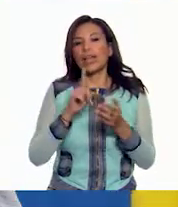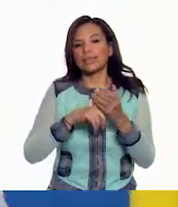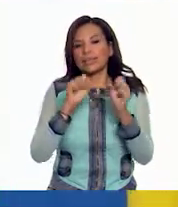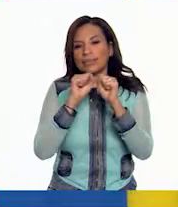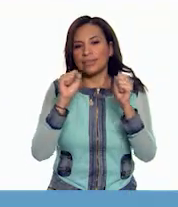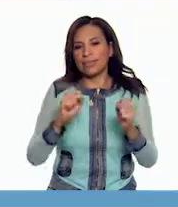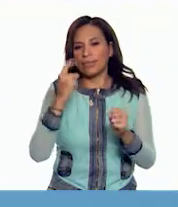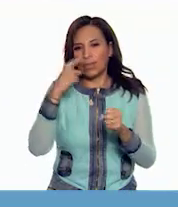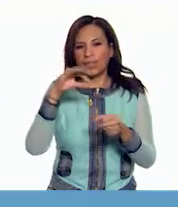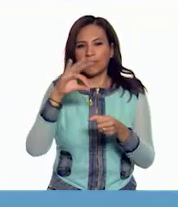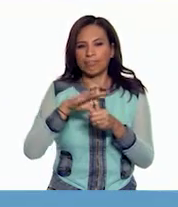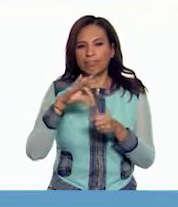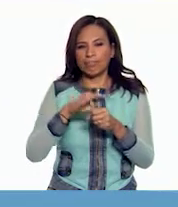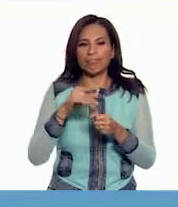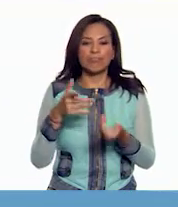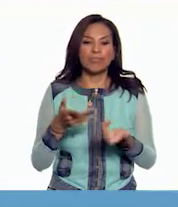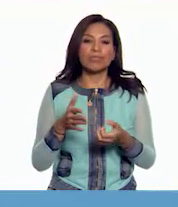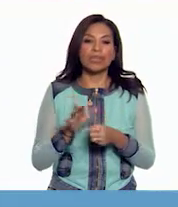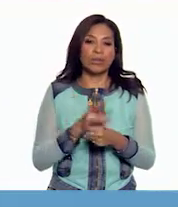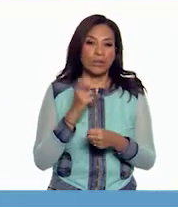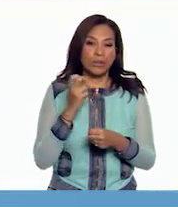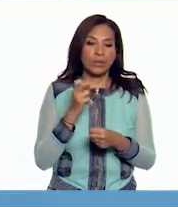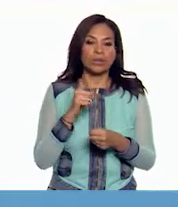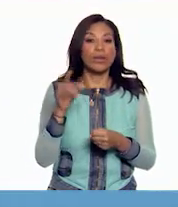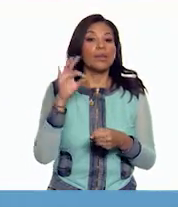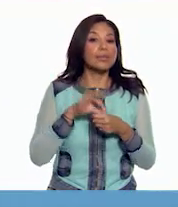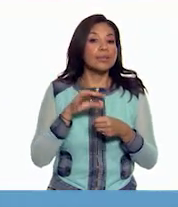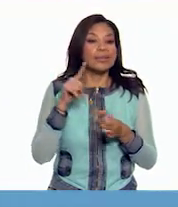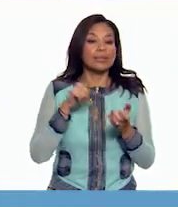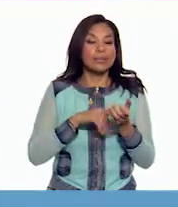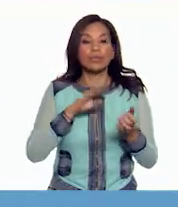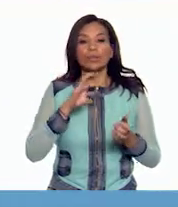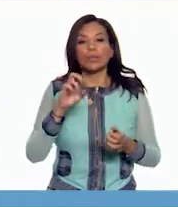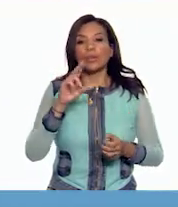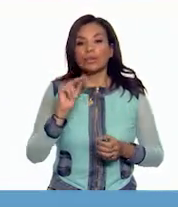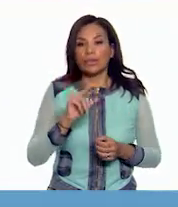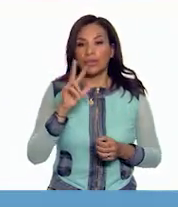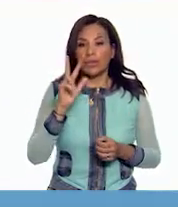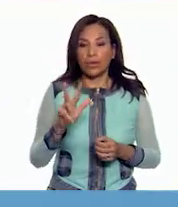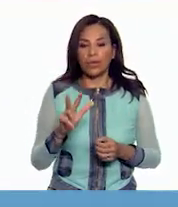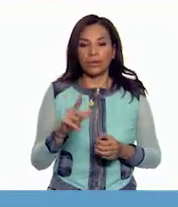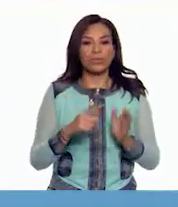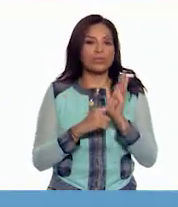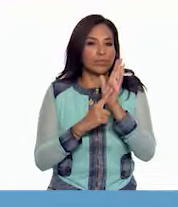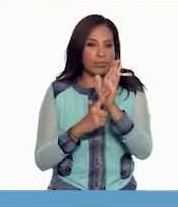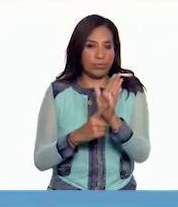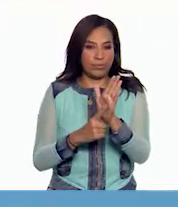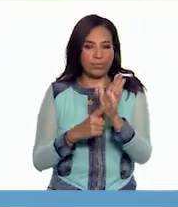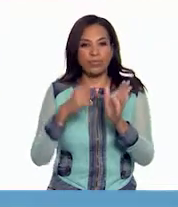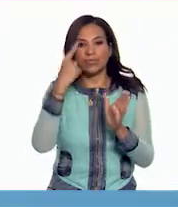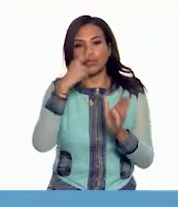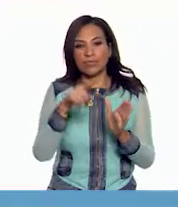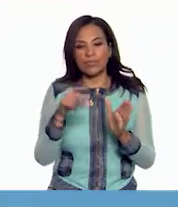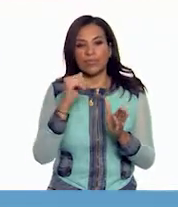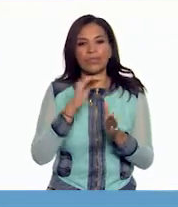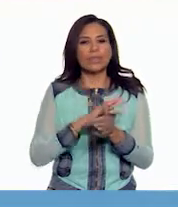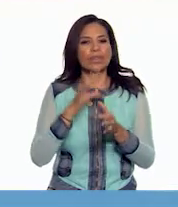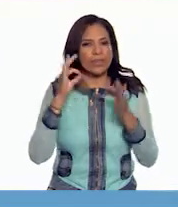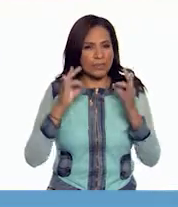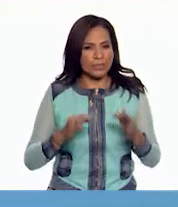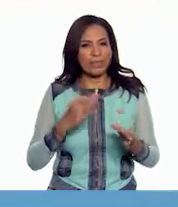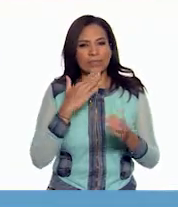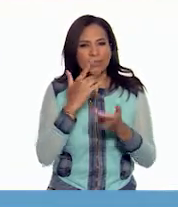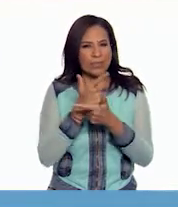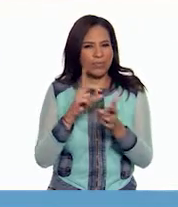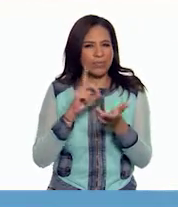electoral? Pues, justamente, las elecciones de 1988 demostraron que para democratizar realmente